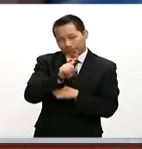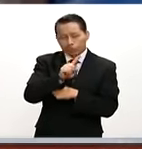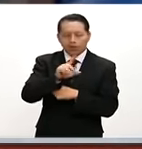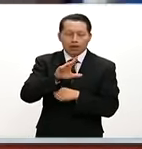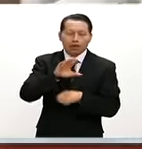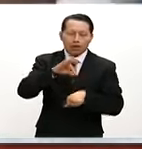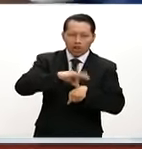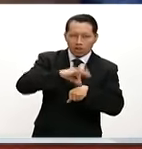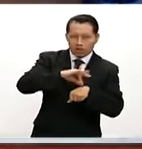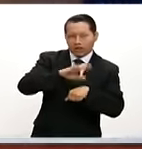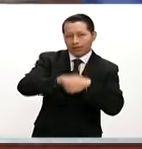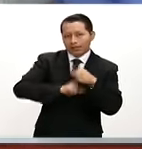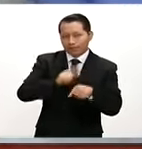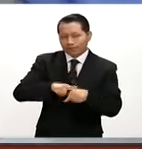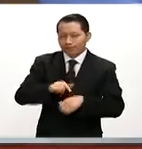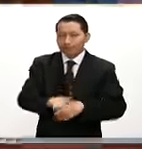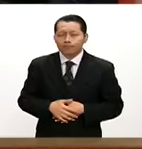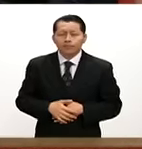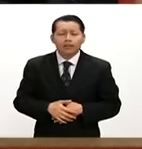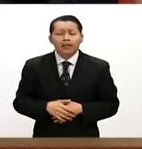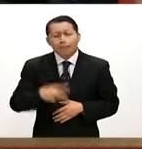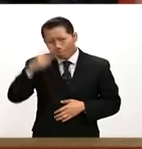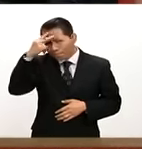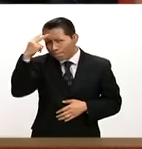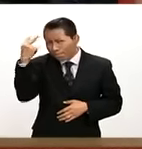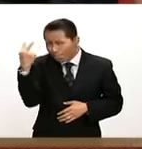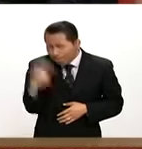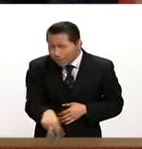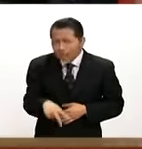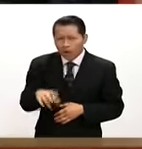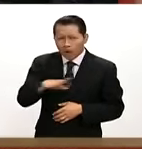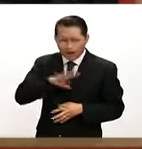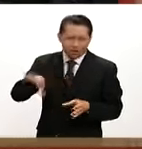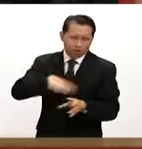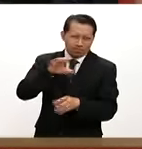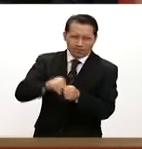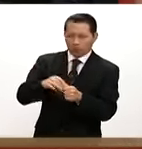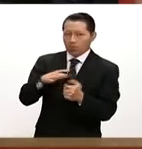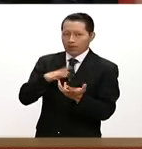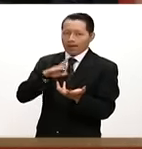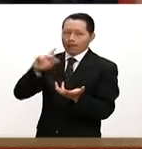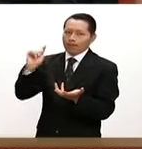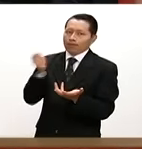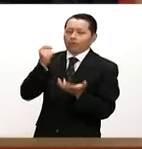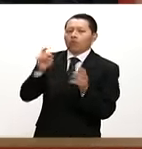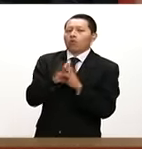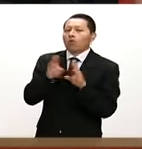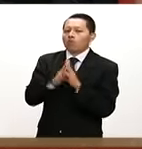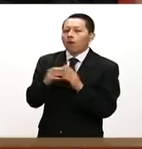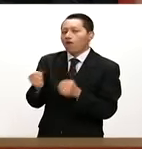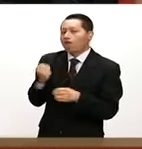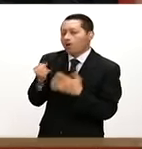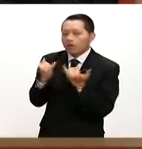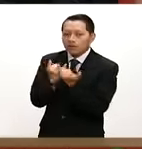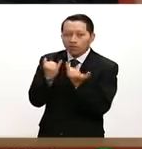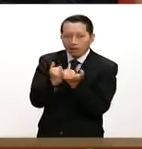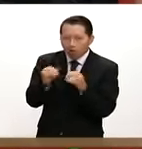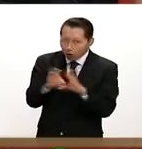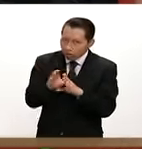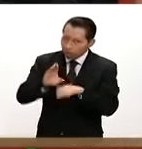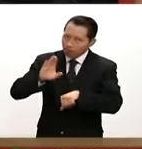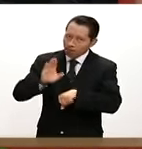adecuando México a todo este fenómeno tecnológico y pasos agigantados que cada vez son más